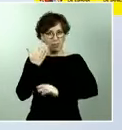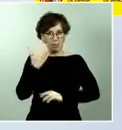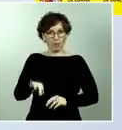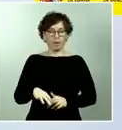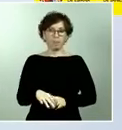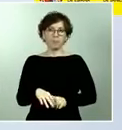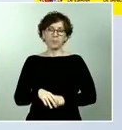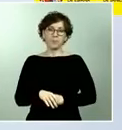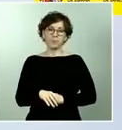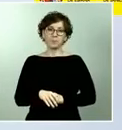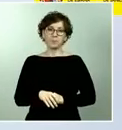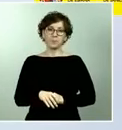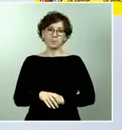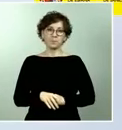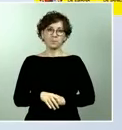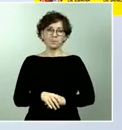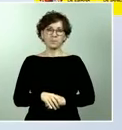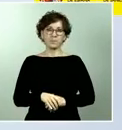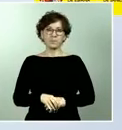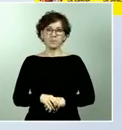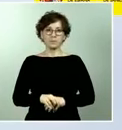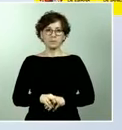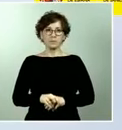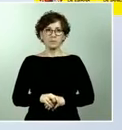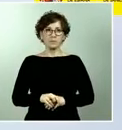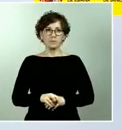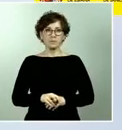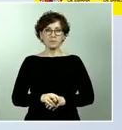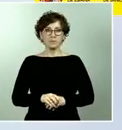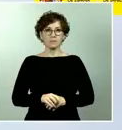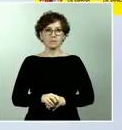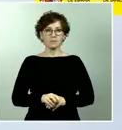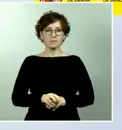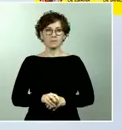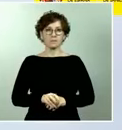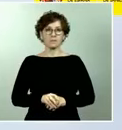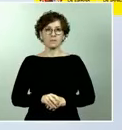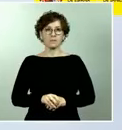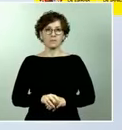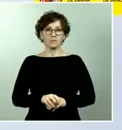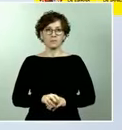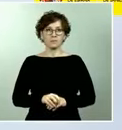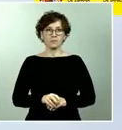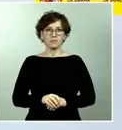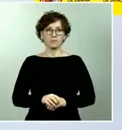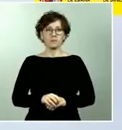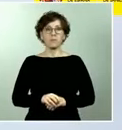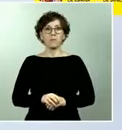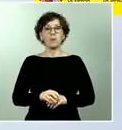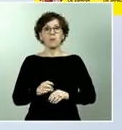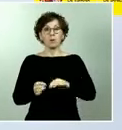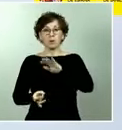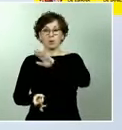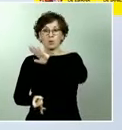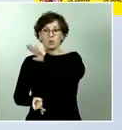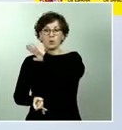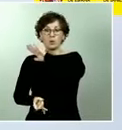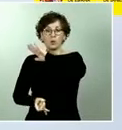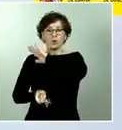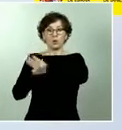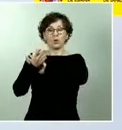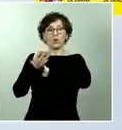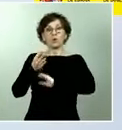estado que dispensa el estado no tiene un origen finalista o sea no tiene un origen para